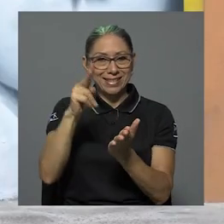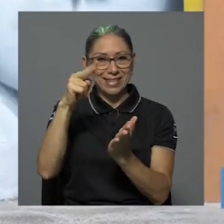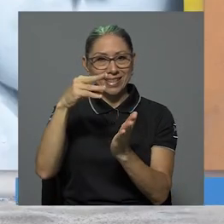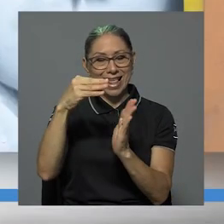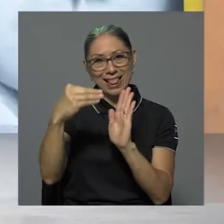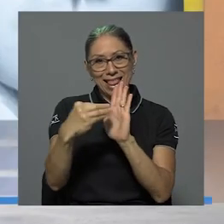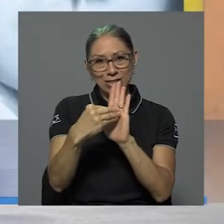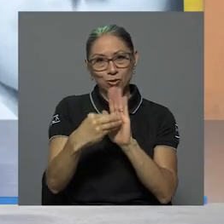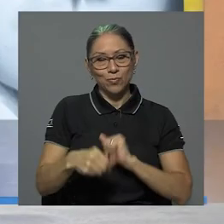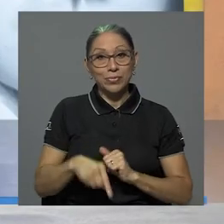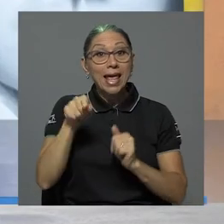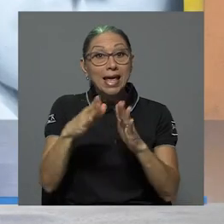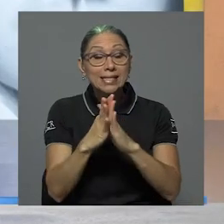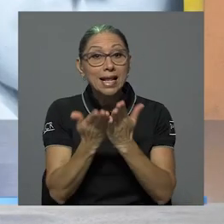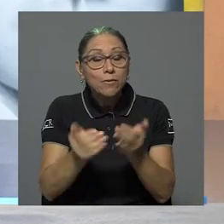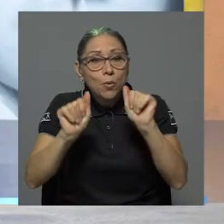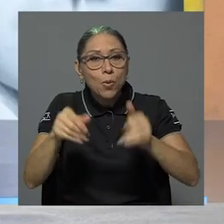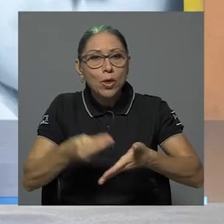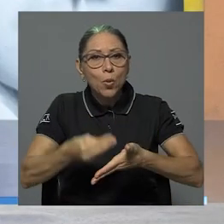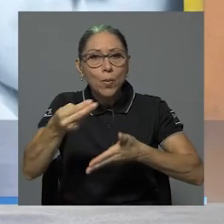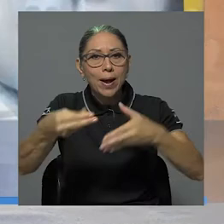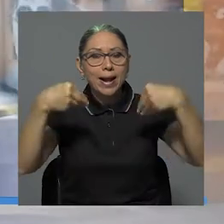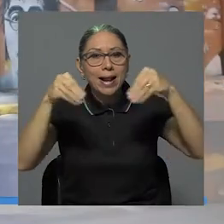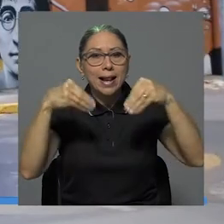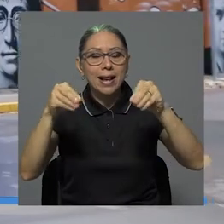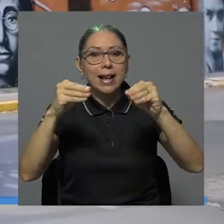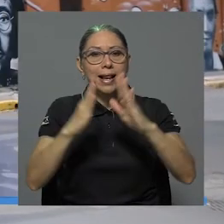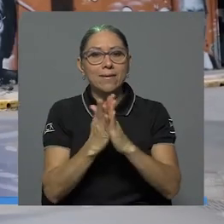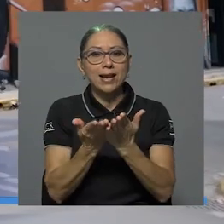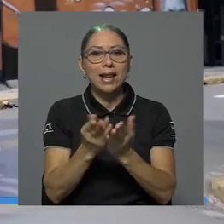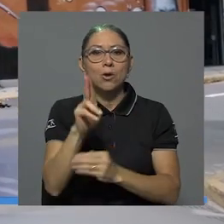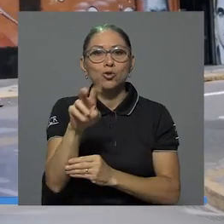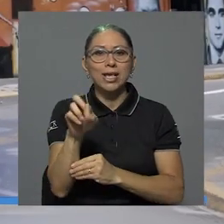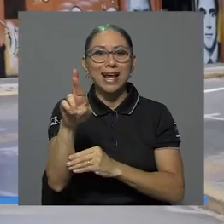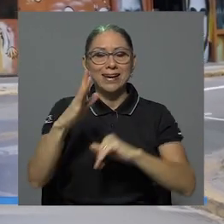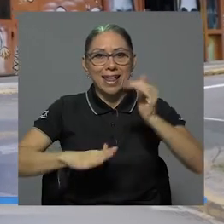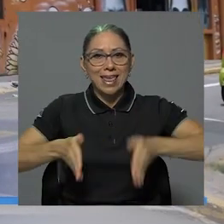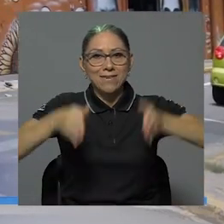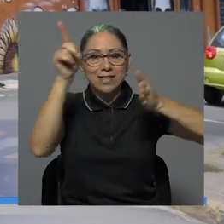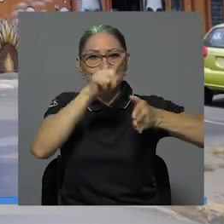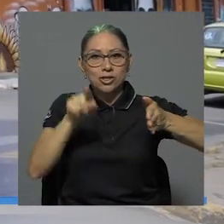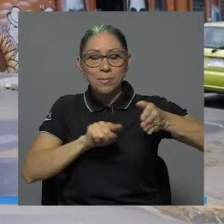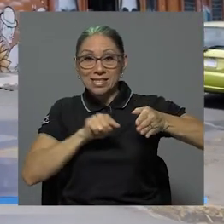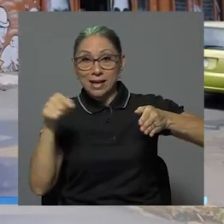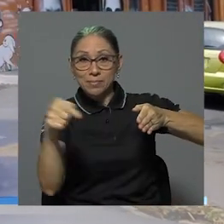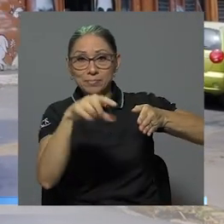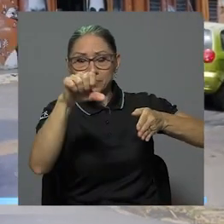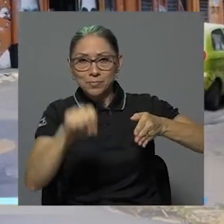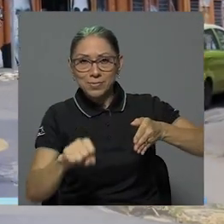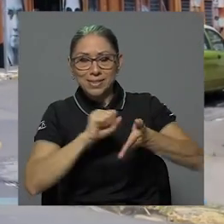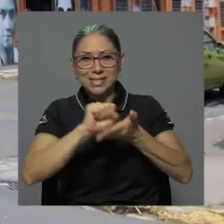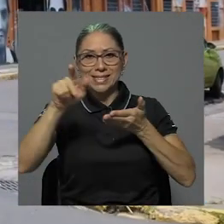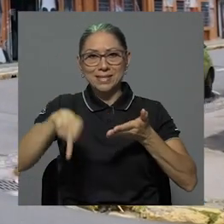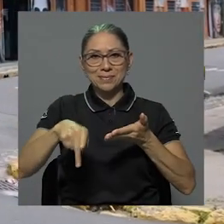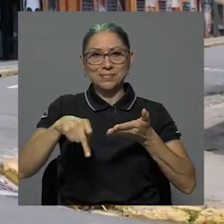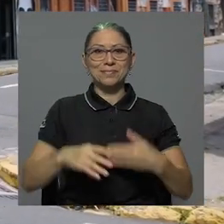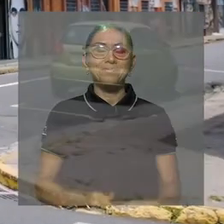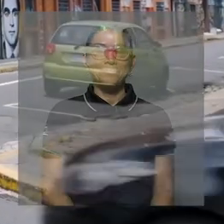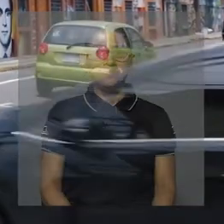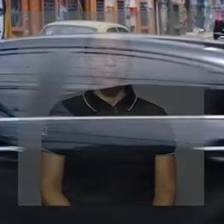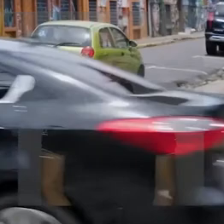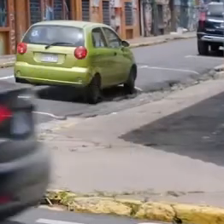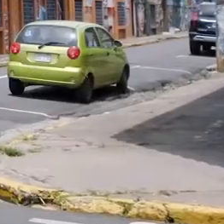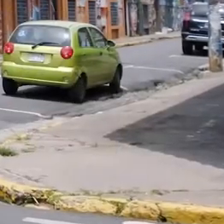Este libro está disponible en la librería UCR, ubicada al costado sur del edificio Zaprisa, en San Pedro de Montes de Oca.